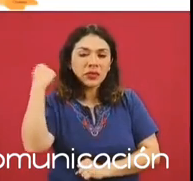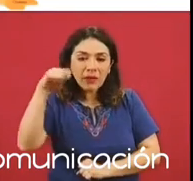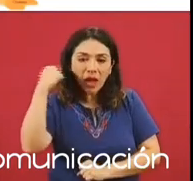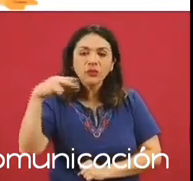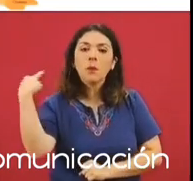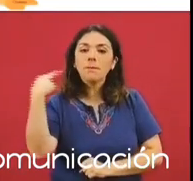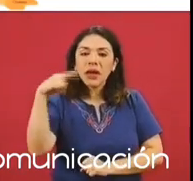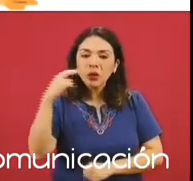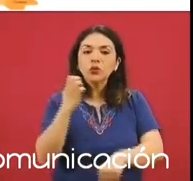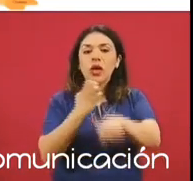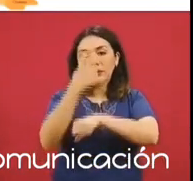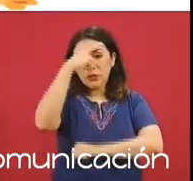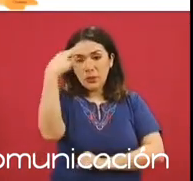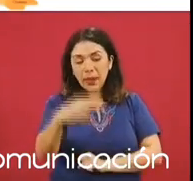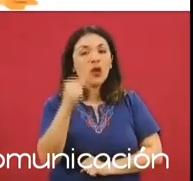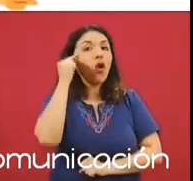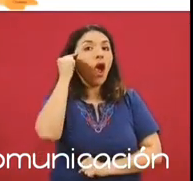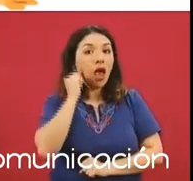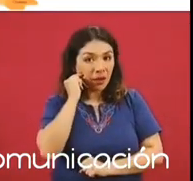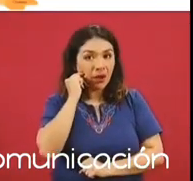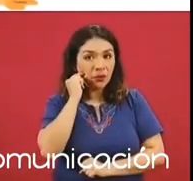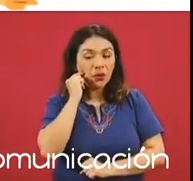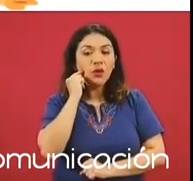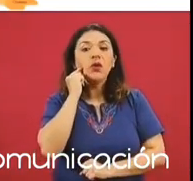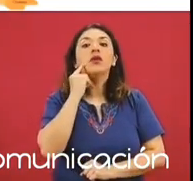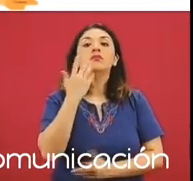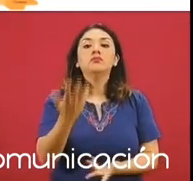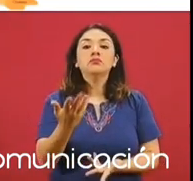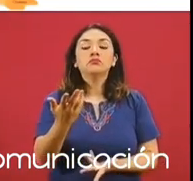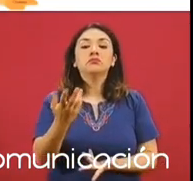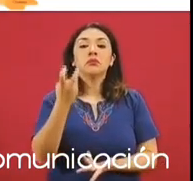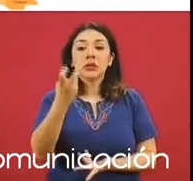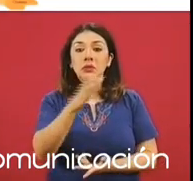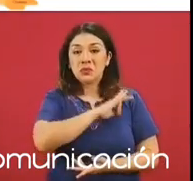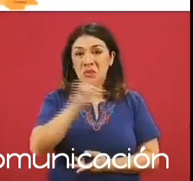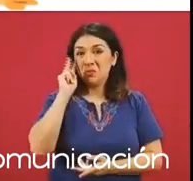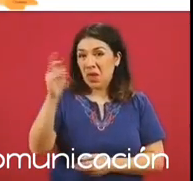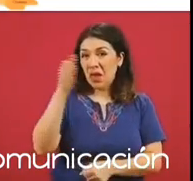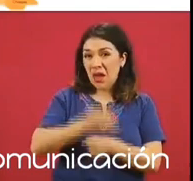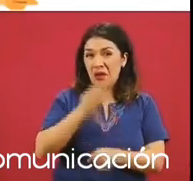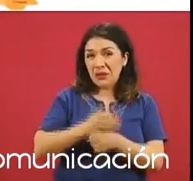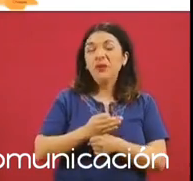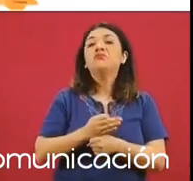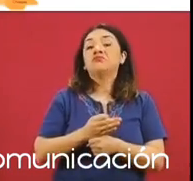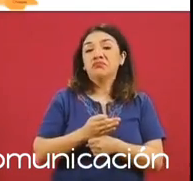Estado de México y Guerrero. Se puede ver una